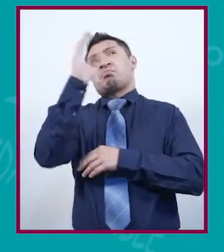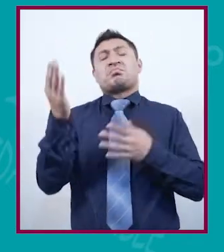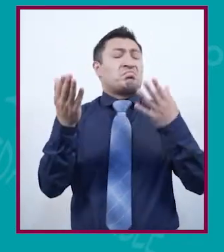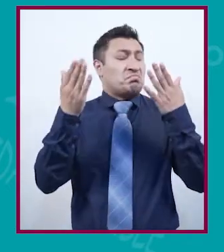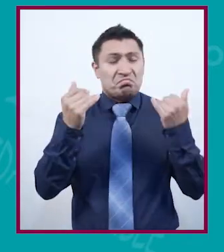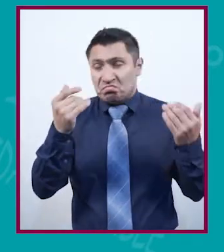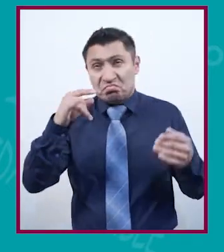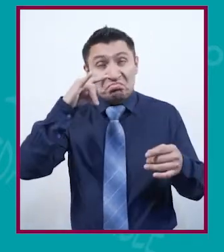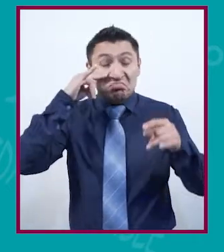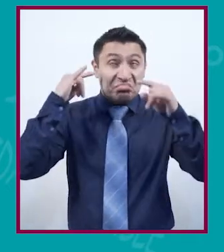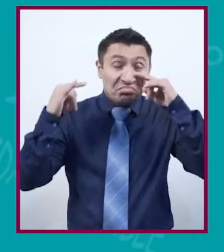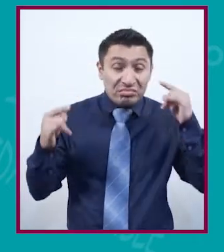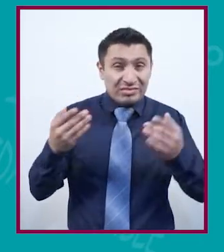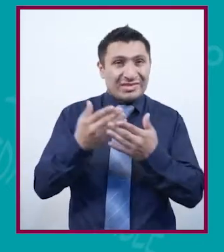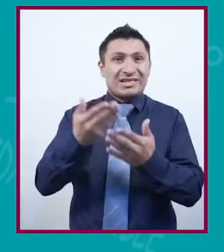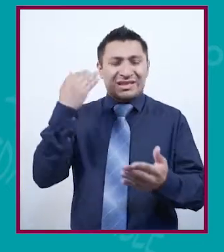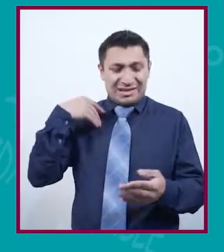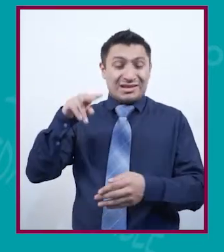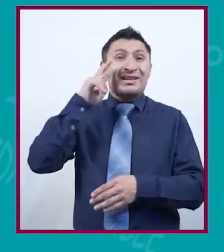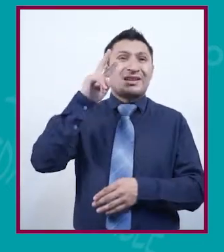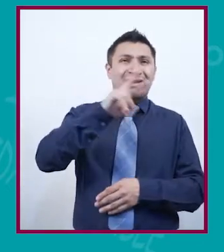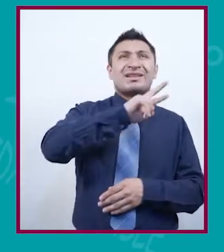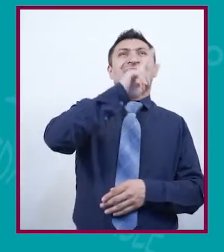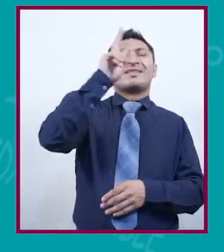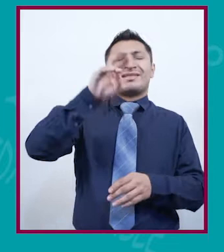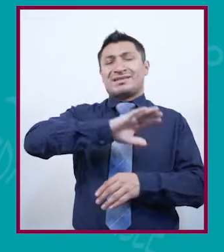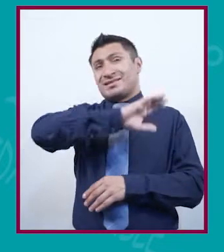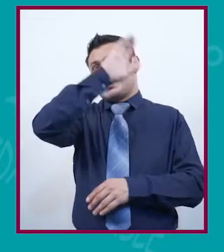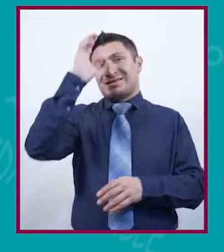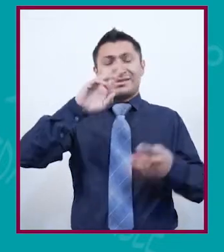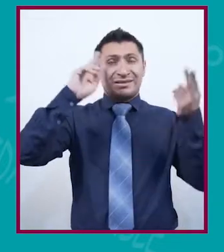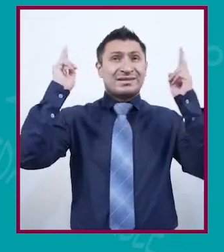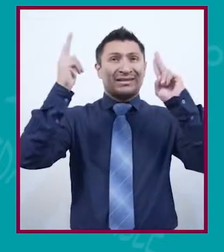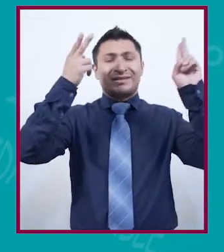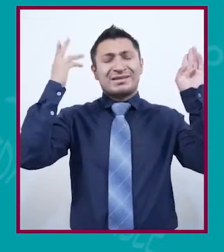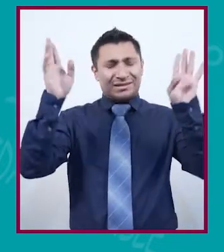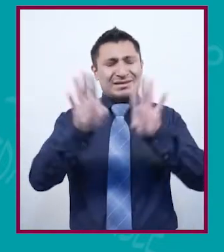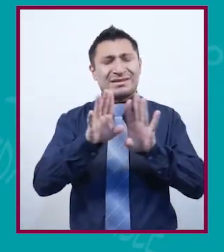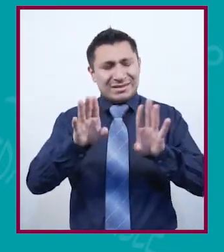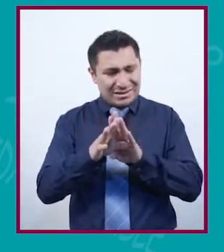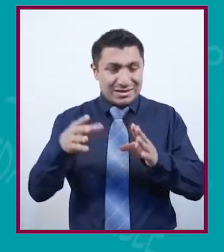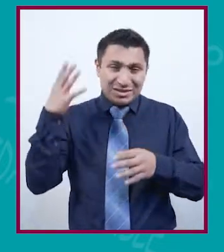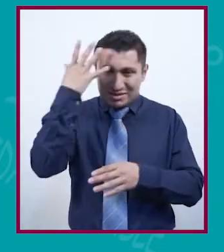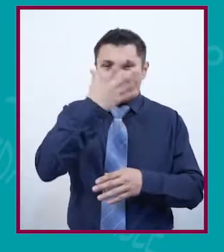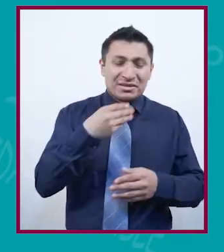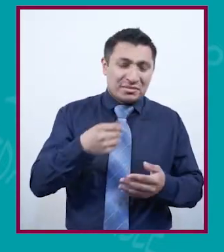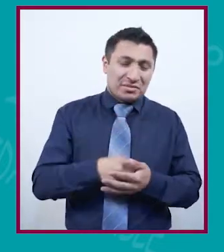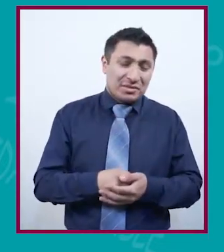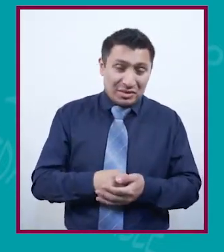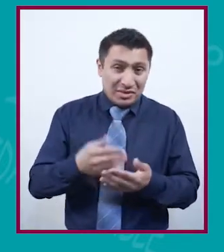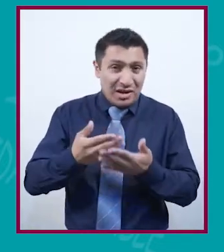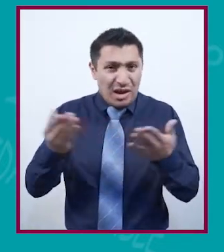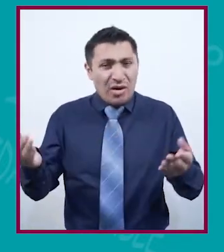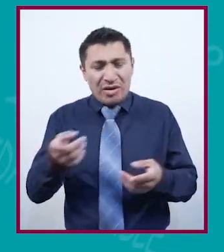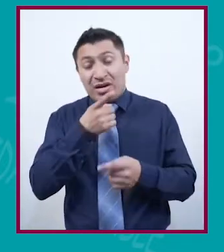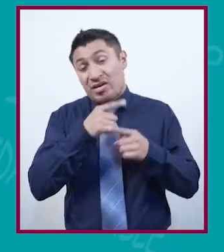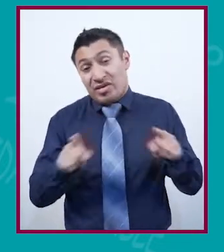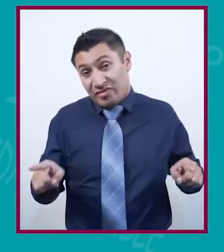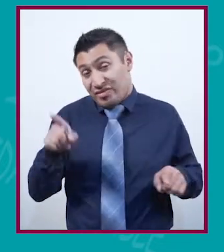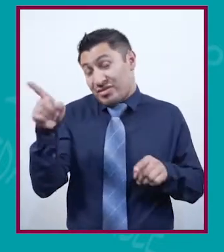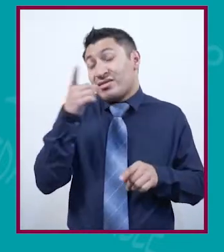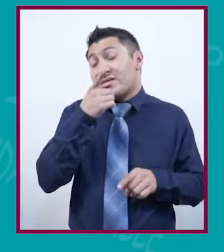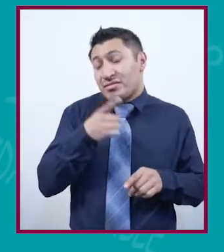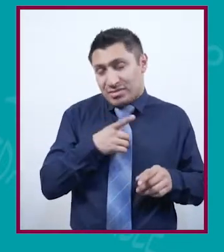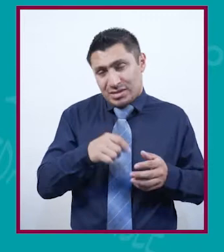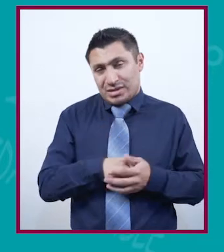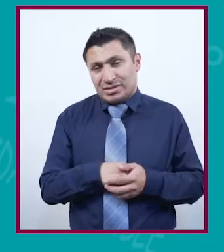acuerdo que me platicaba que realmente se podía ver casi, en sí se podía contemplar todo el universo que en sí con los ojos. Me platicaba que fue muy